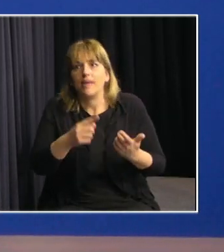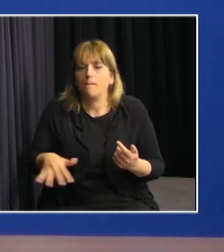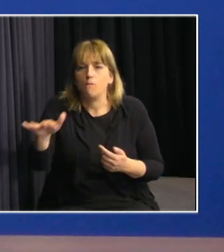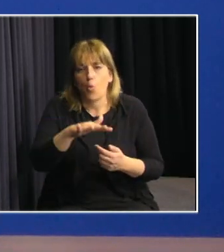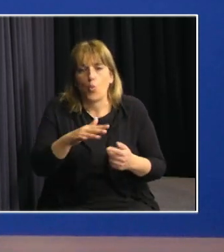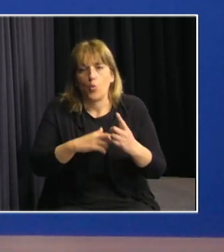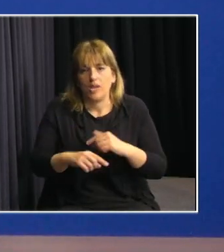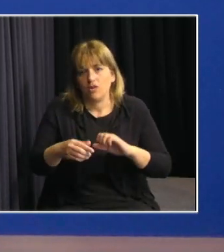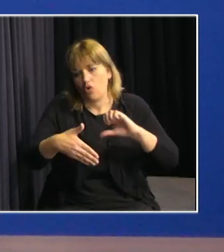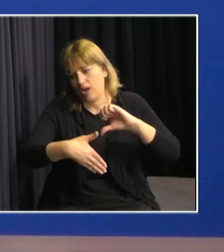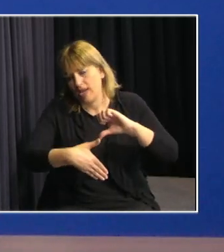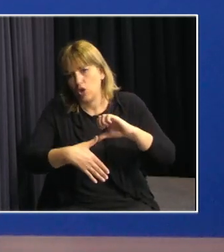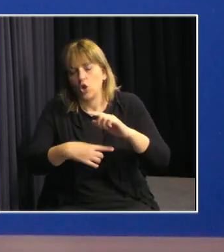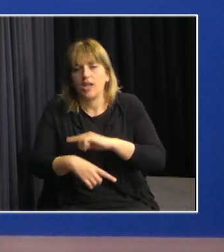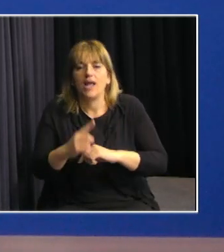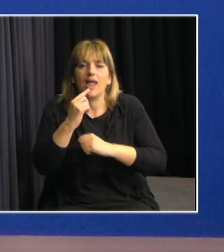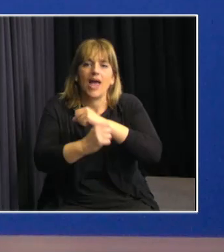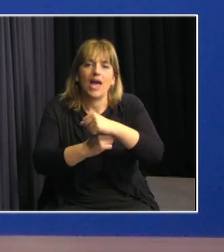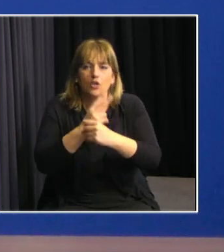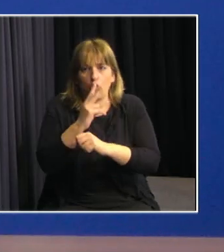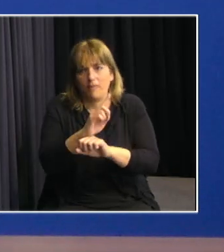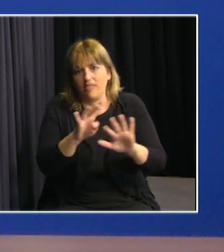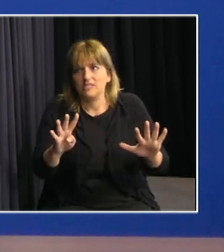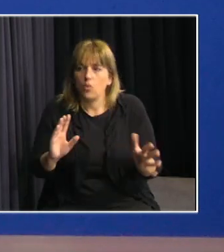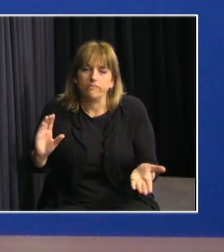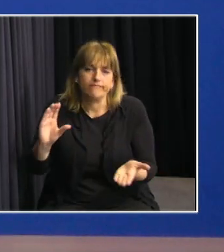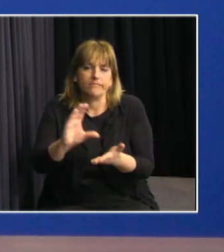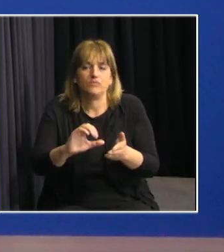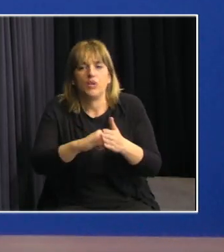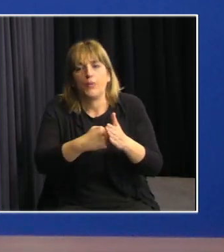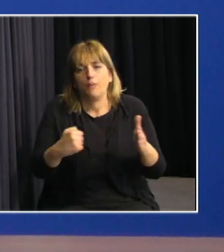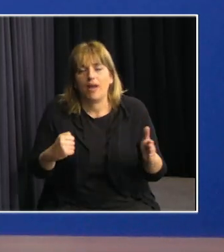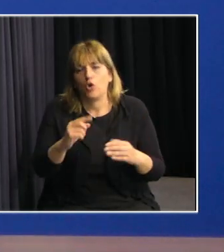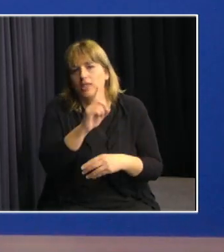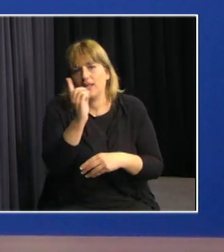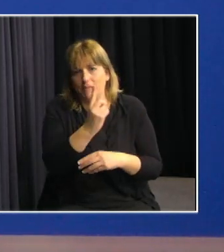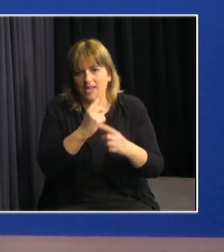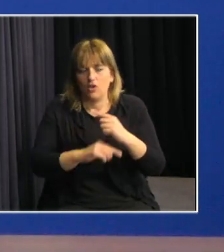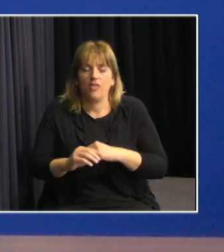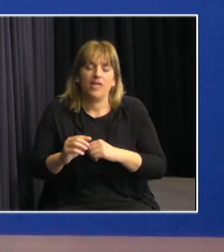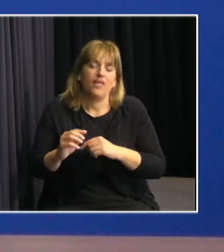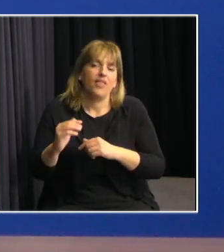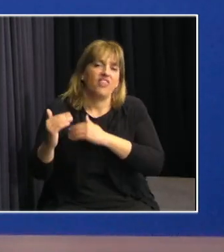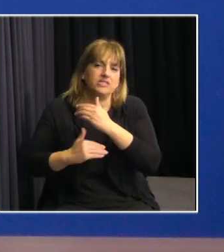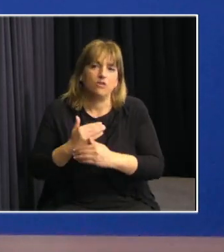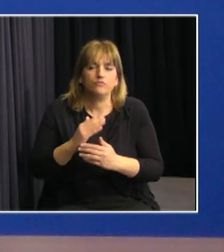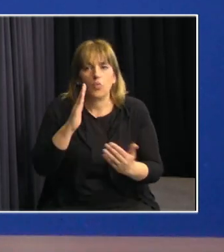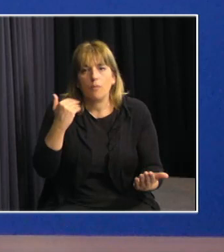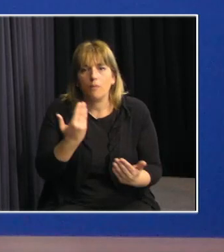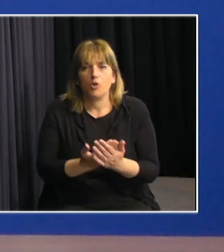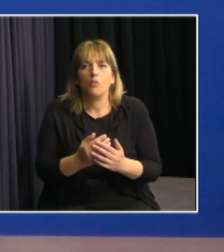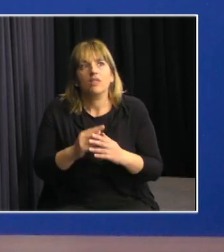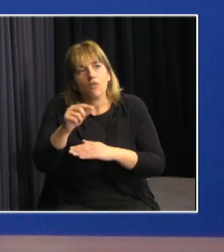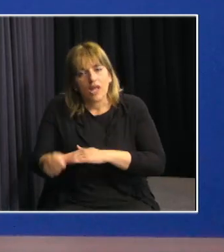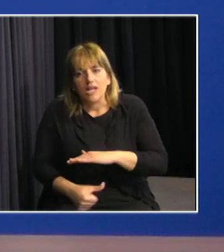presentado en el 2019 y financiado por el Banco Italoamericano de Desarrollo. El proyecto, si bien fue liderado por